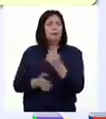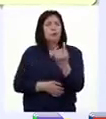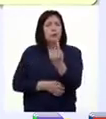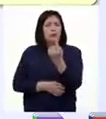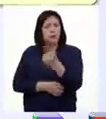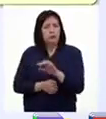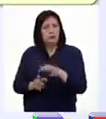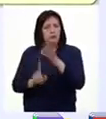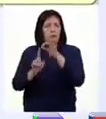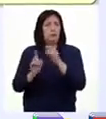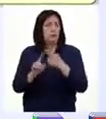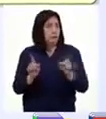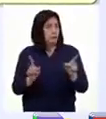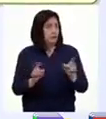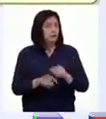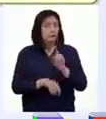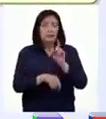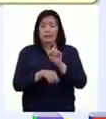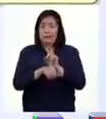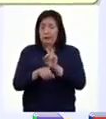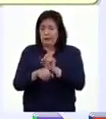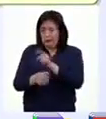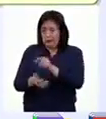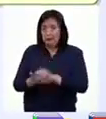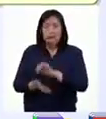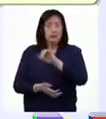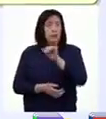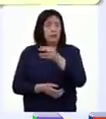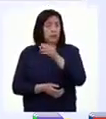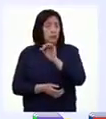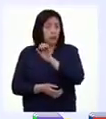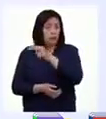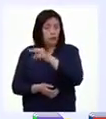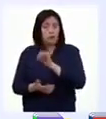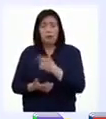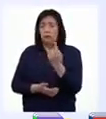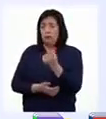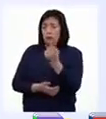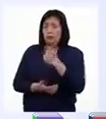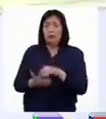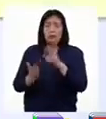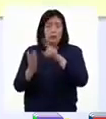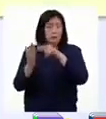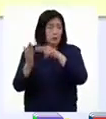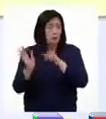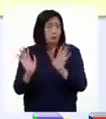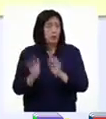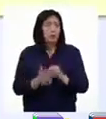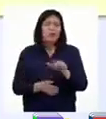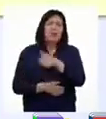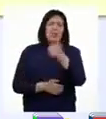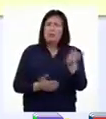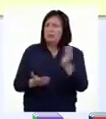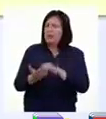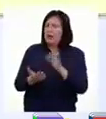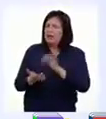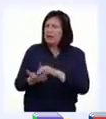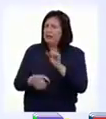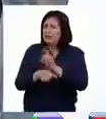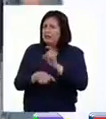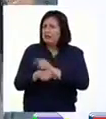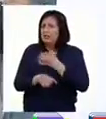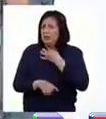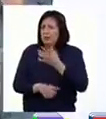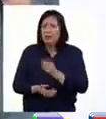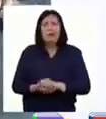especial. Pero las enseñanzas que ha recibido Joseph no solo tienen que ver con la pintura. ¿Qué otra enseñanza le dio su